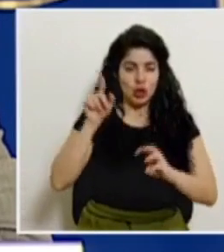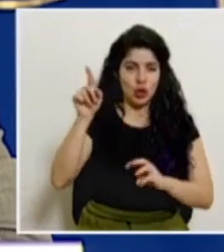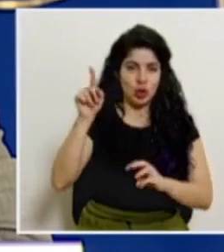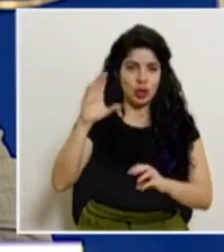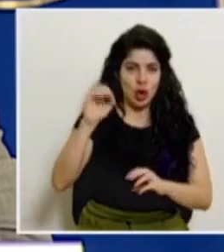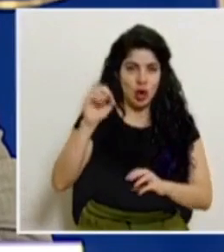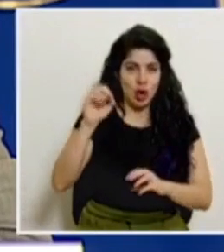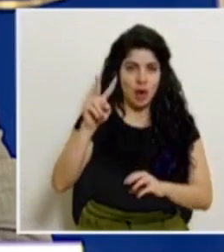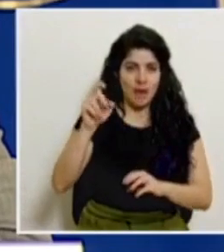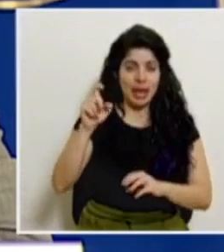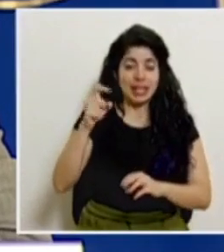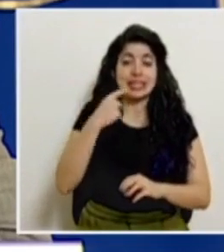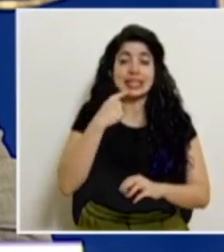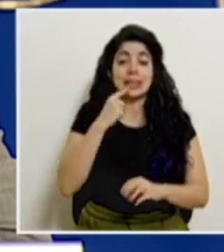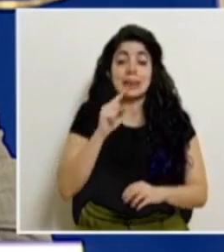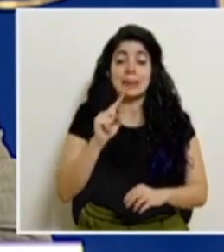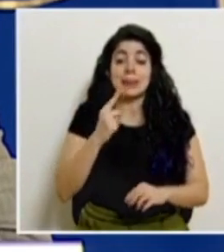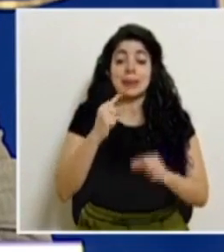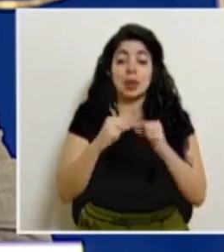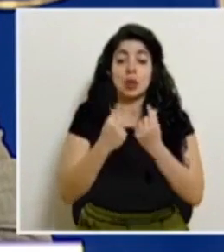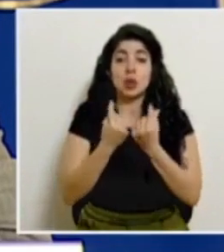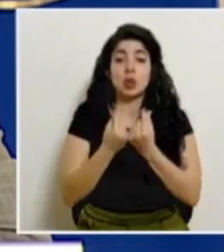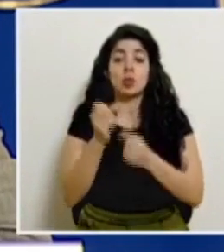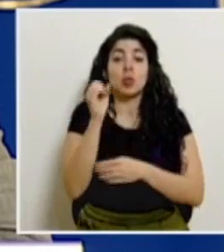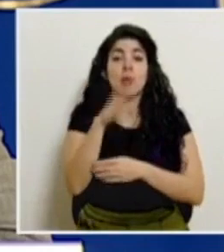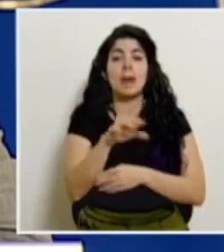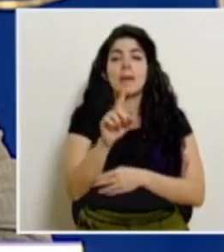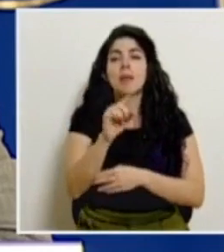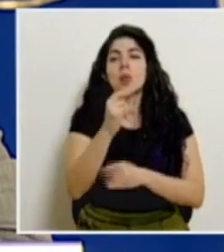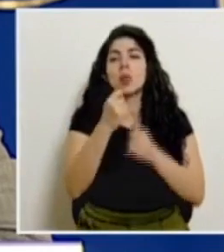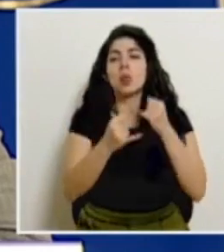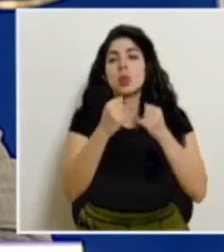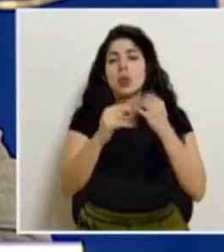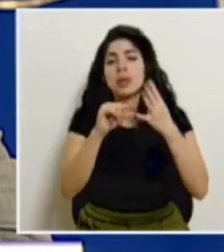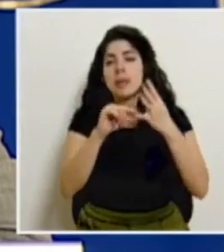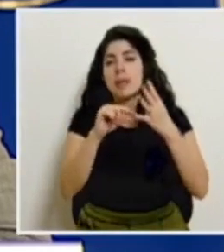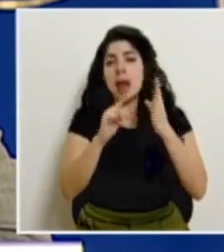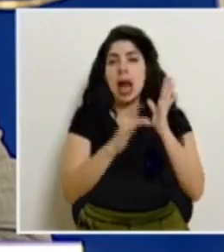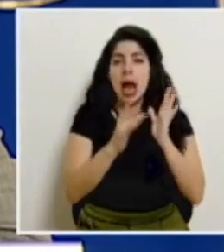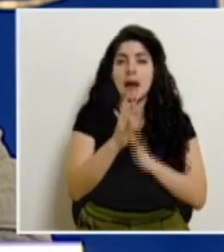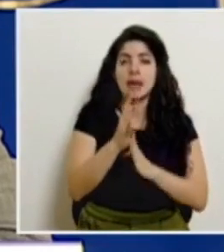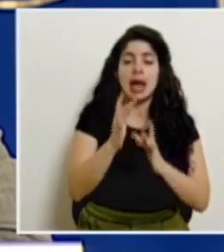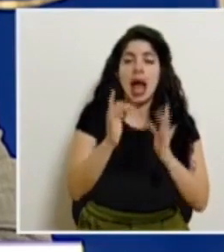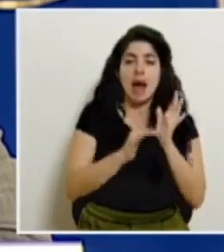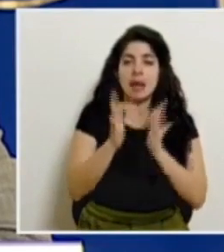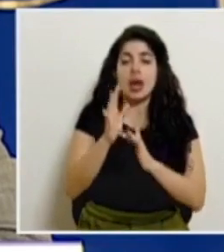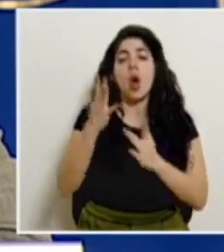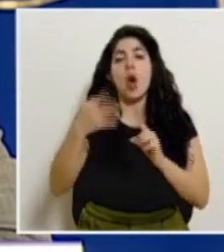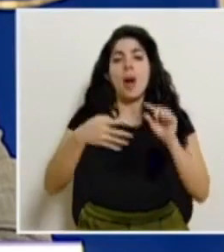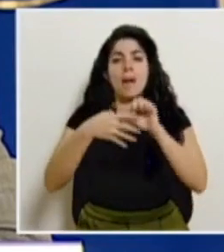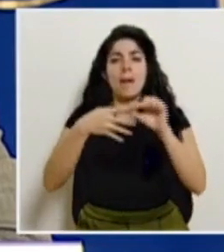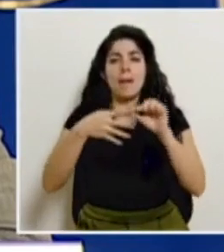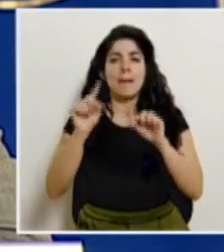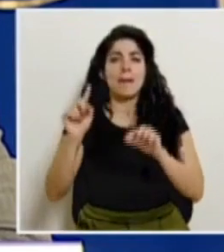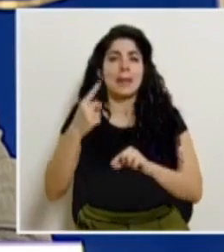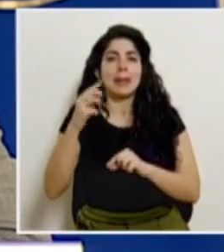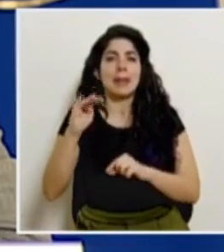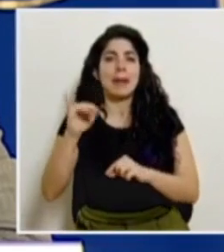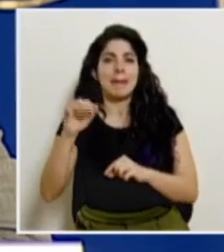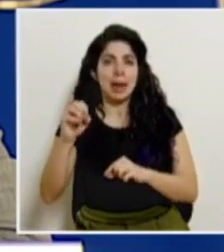el primer grupo iba a llegar entre la última semana de abril y la primera de mayo. Lo que tengo